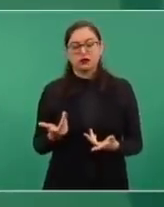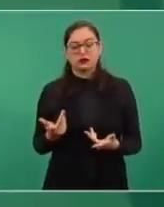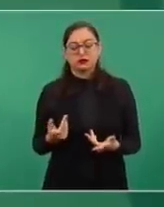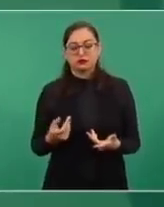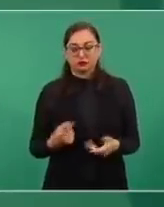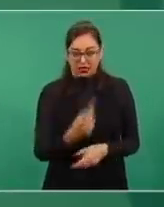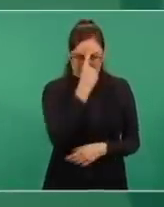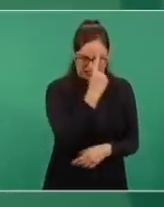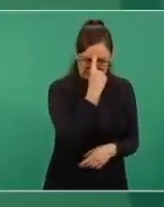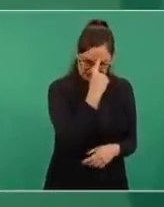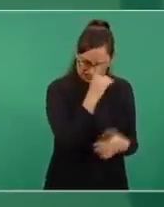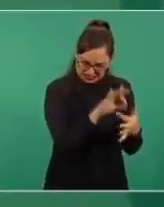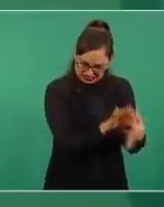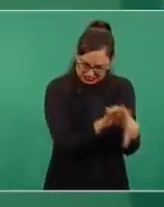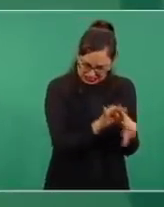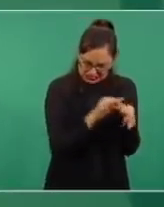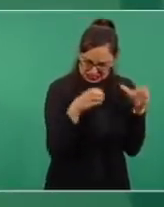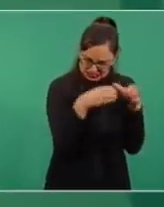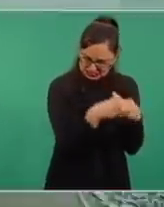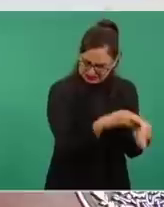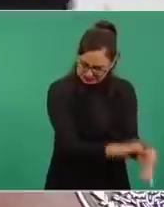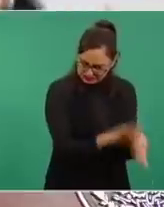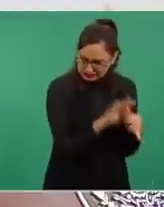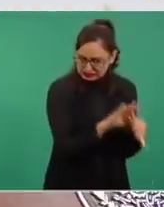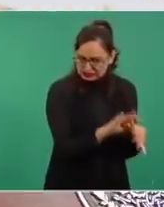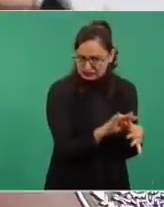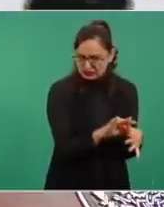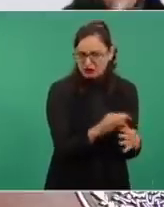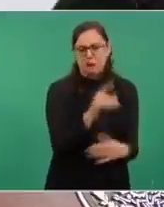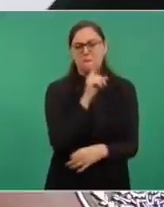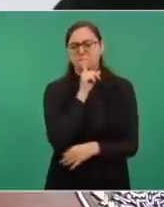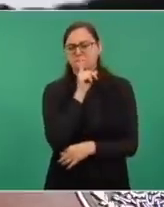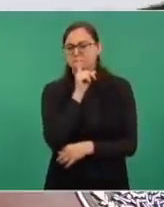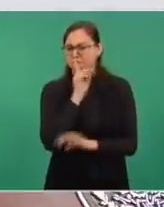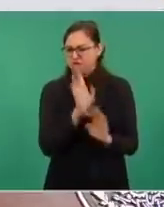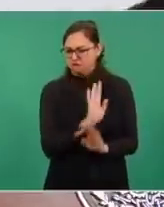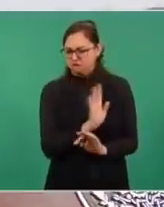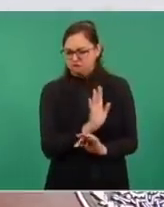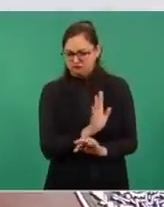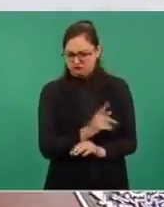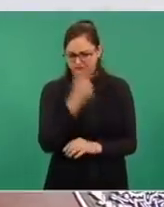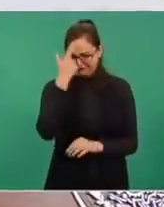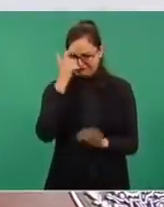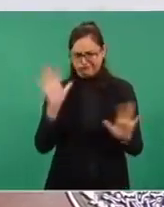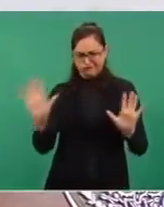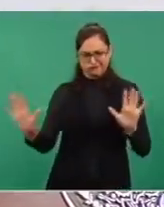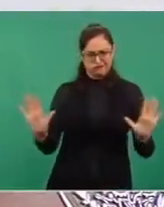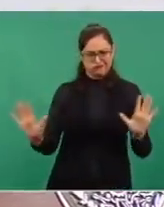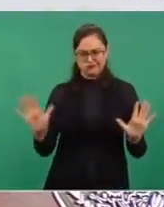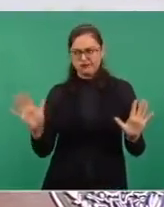están enajenados y no se dejan manipular.